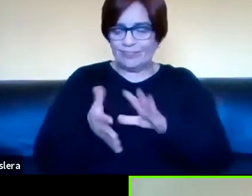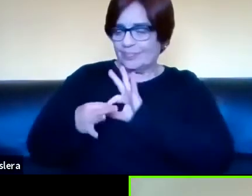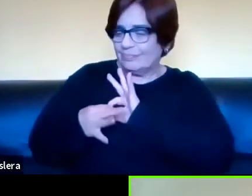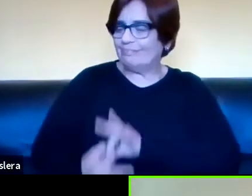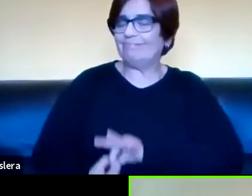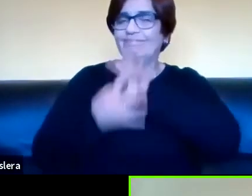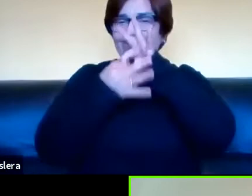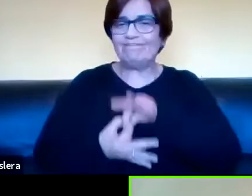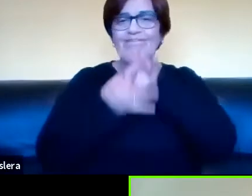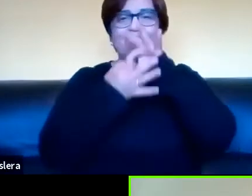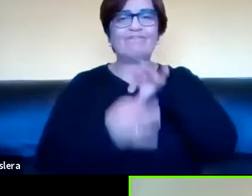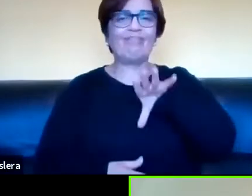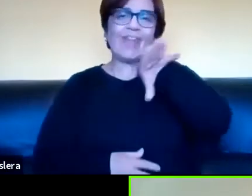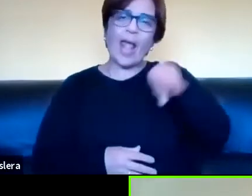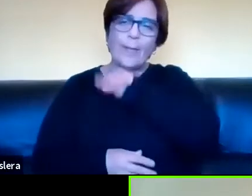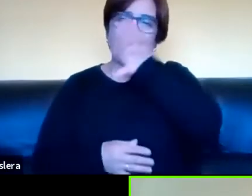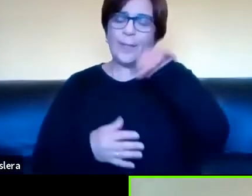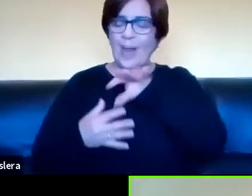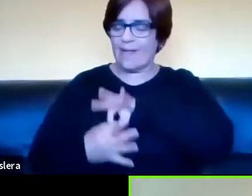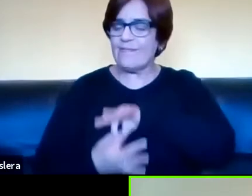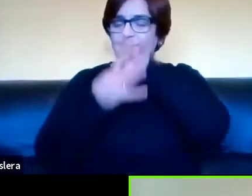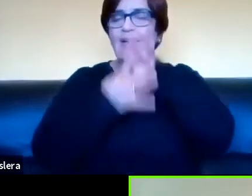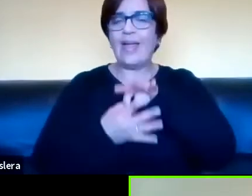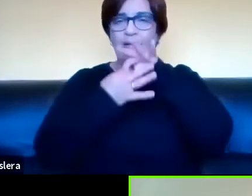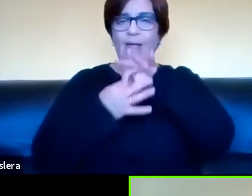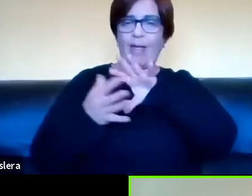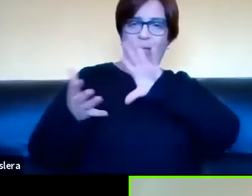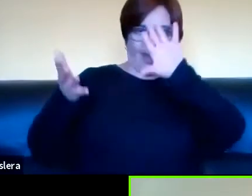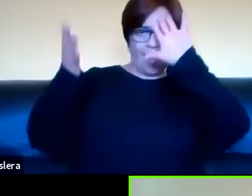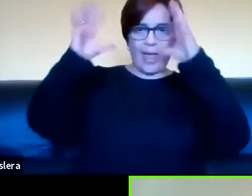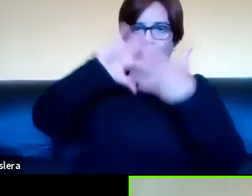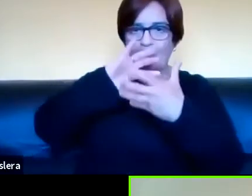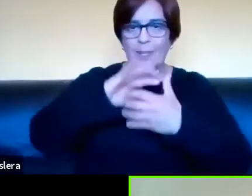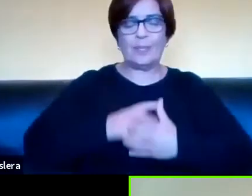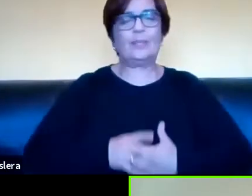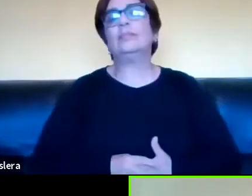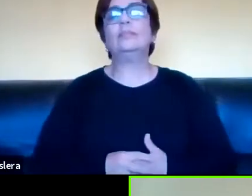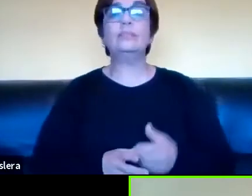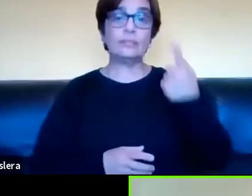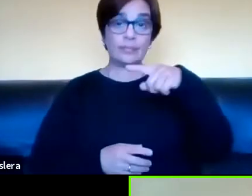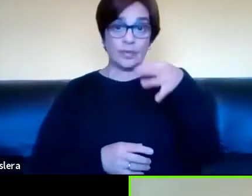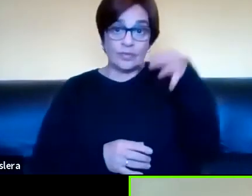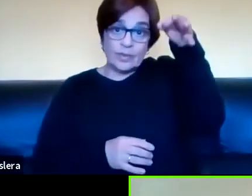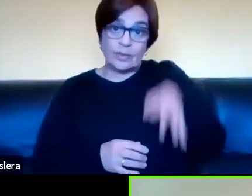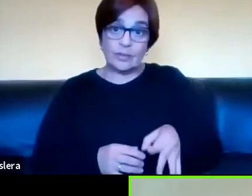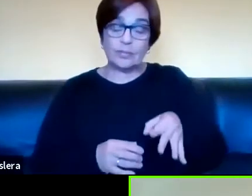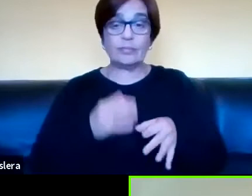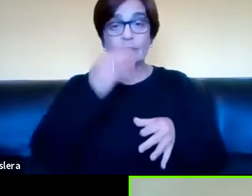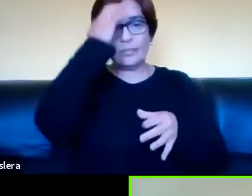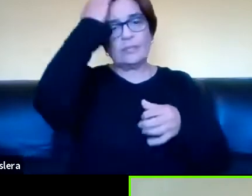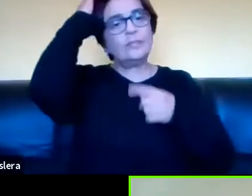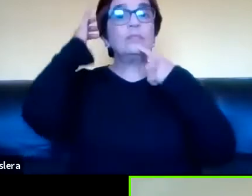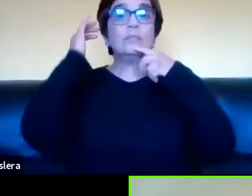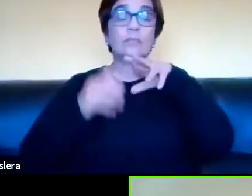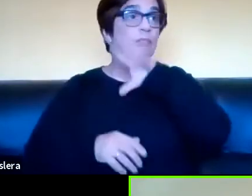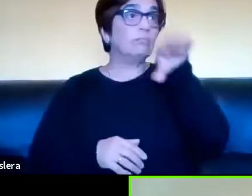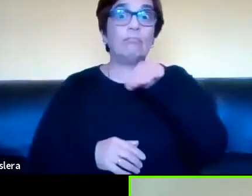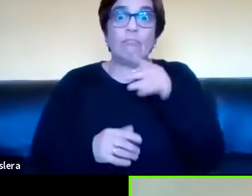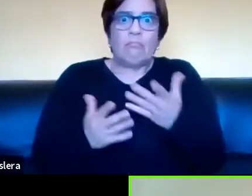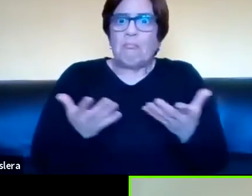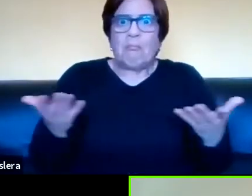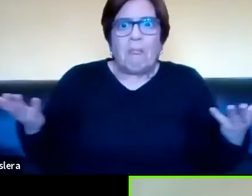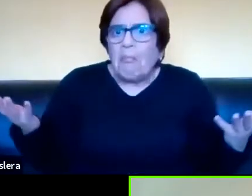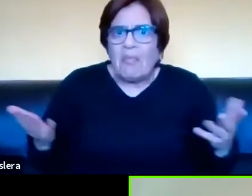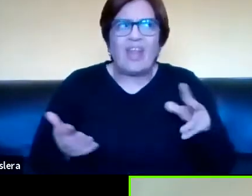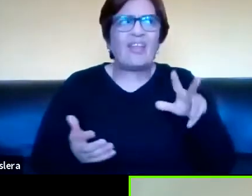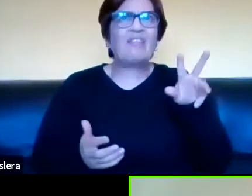de alguna manera, se veía afectada por la escritura. Pero en realidad, la oralidad en sí, yo no sé ni siquiera qué